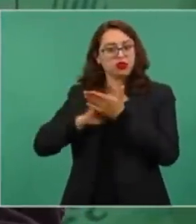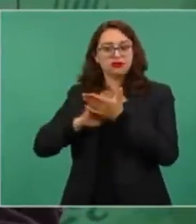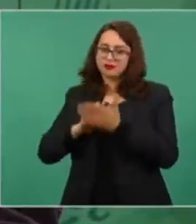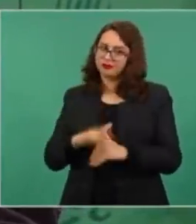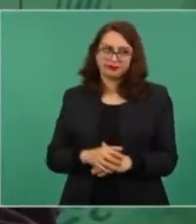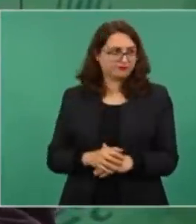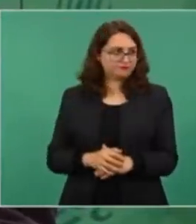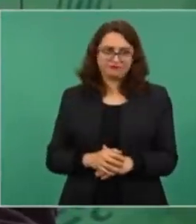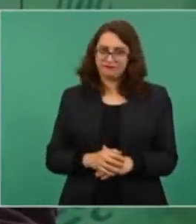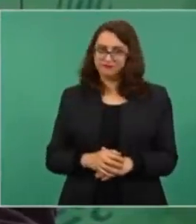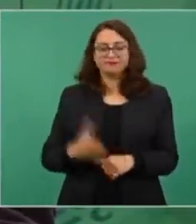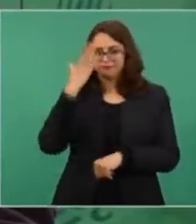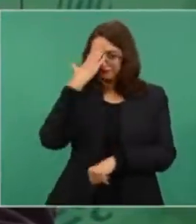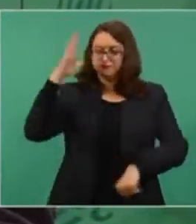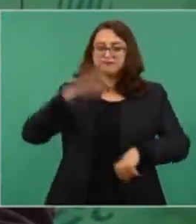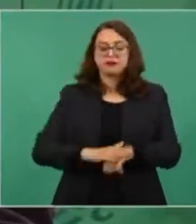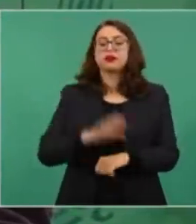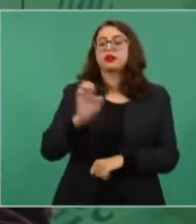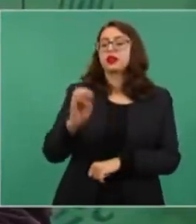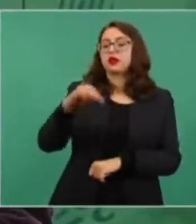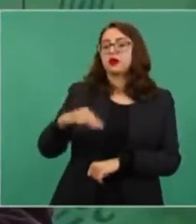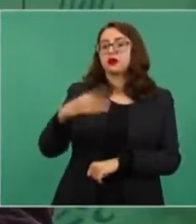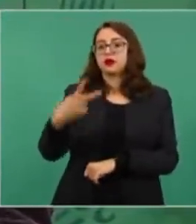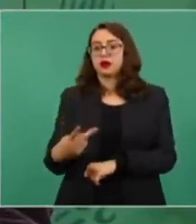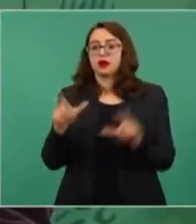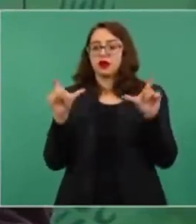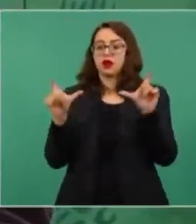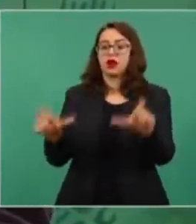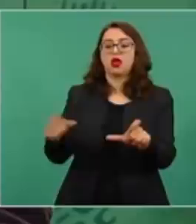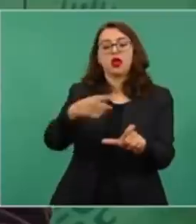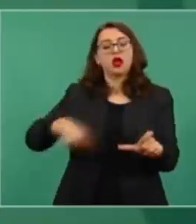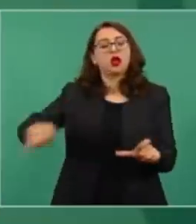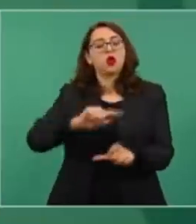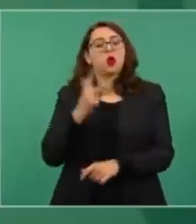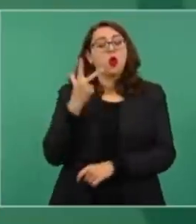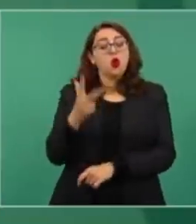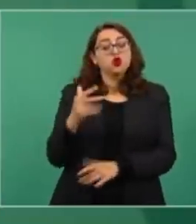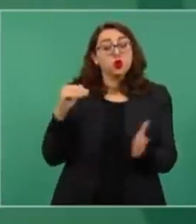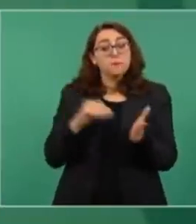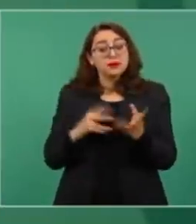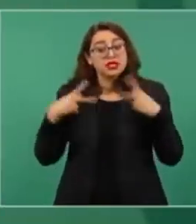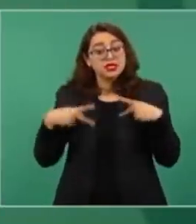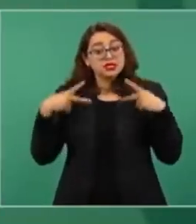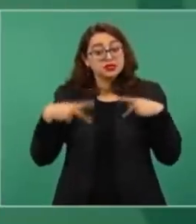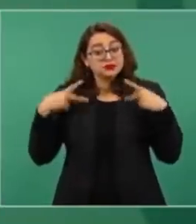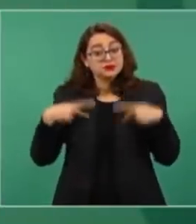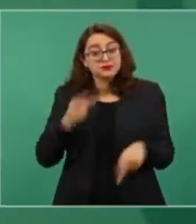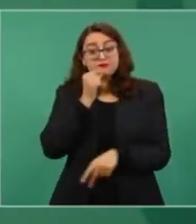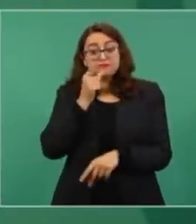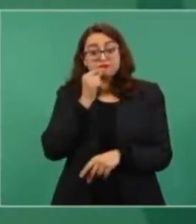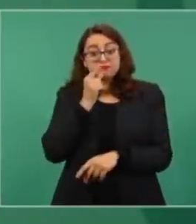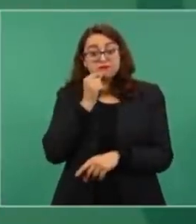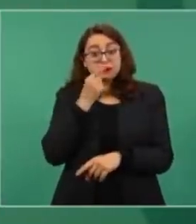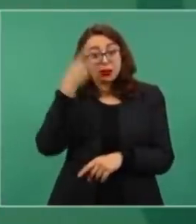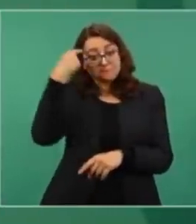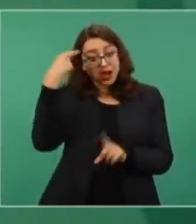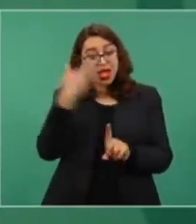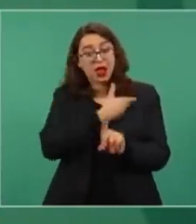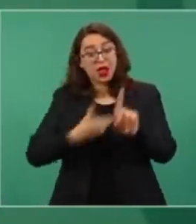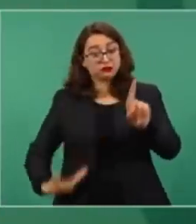ocho mil elementos del Estado Mayor Presidencial, ocho mil elementos para cuidar al presidente.